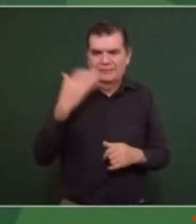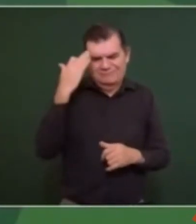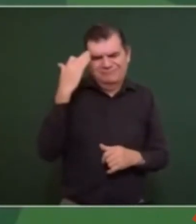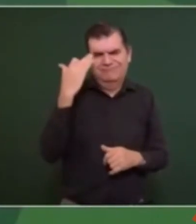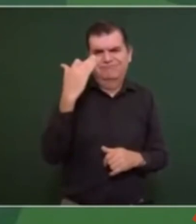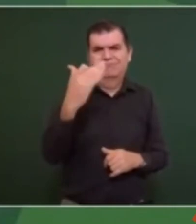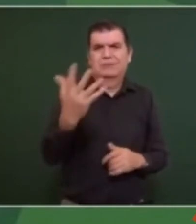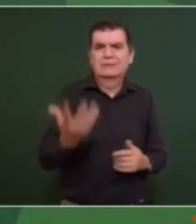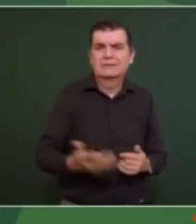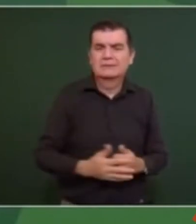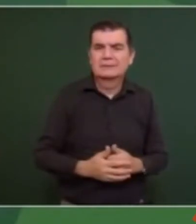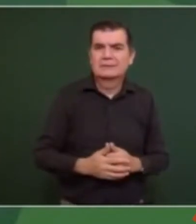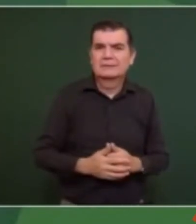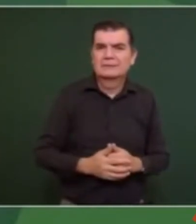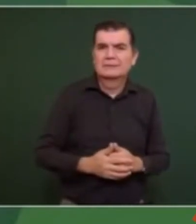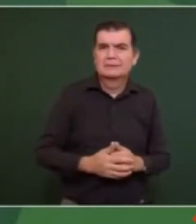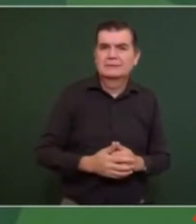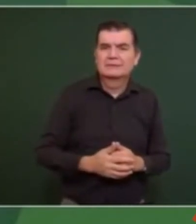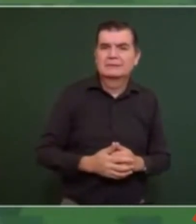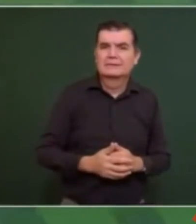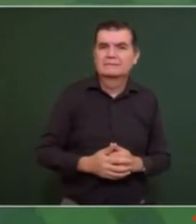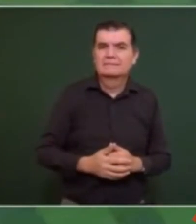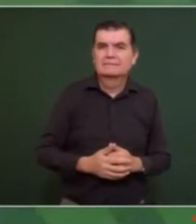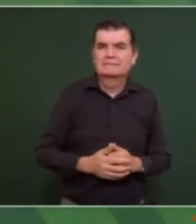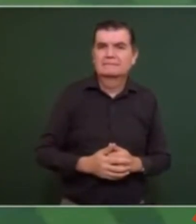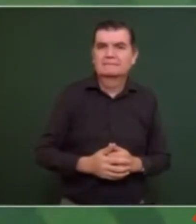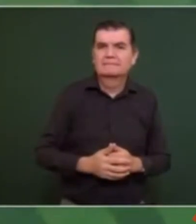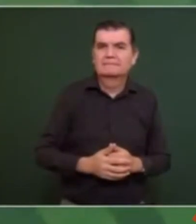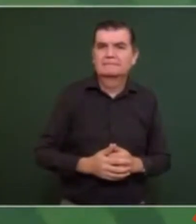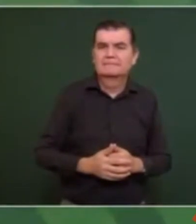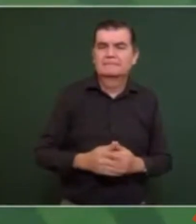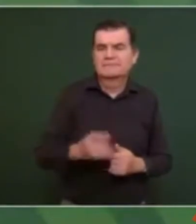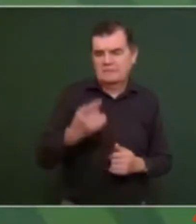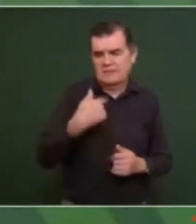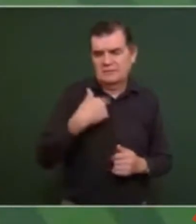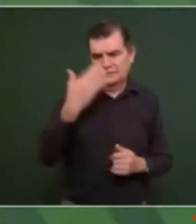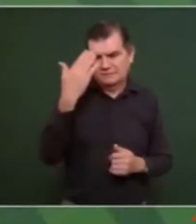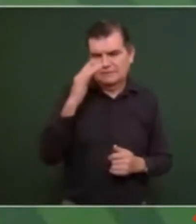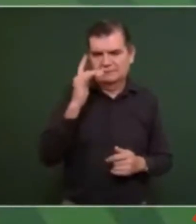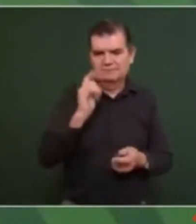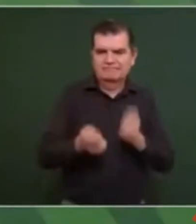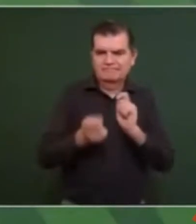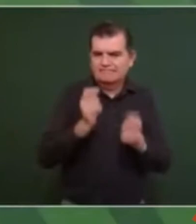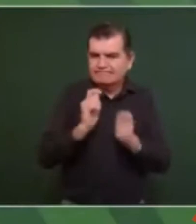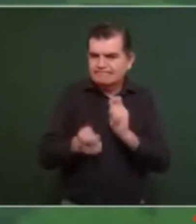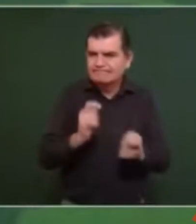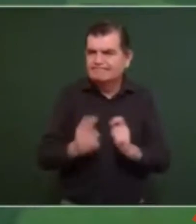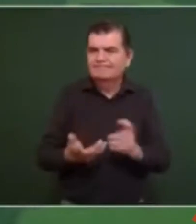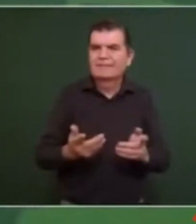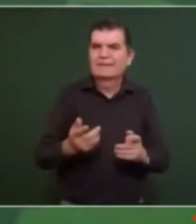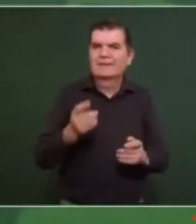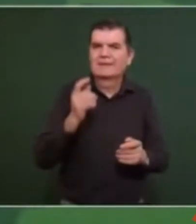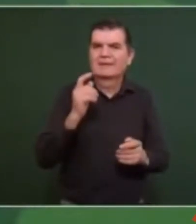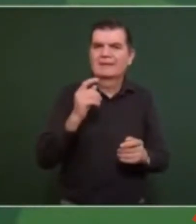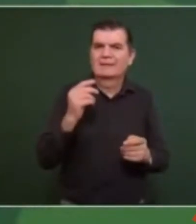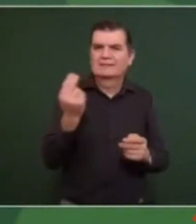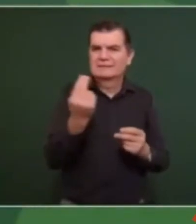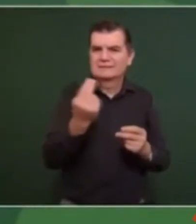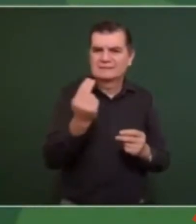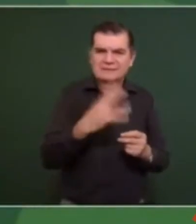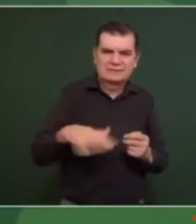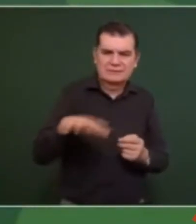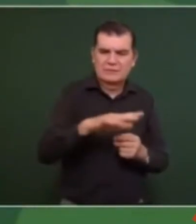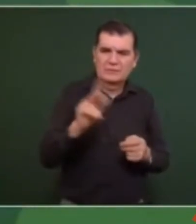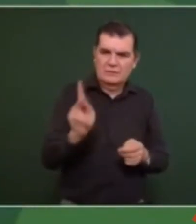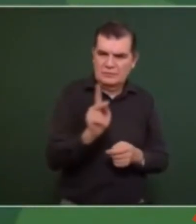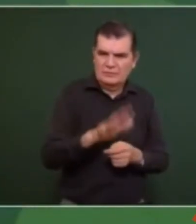conocemos de las necesidades del